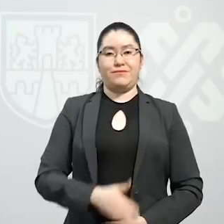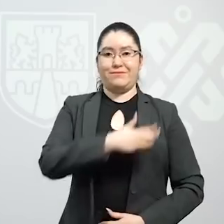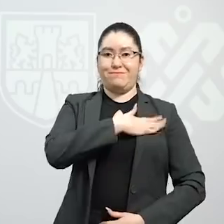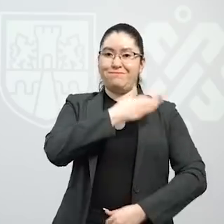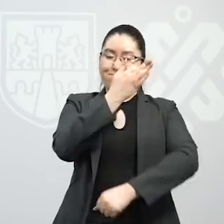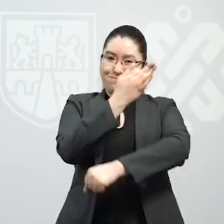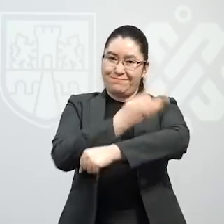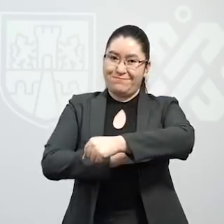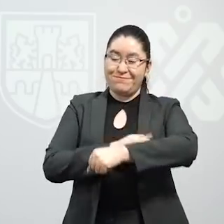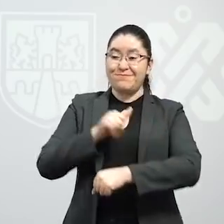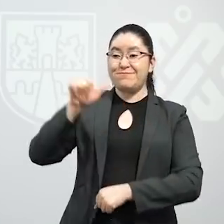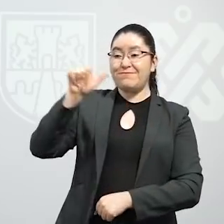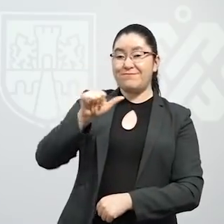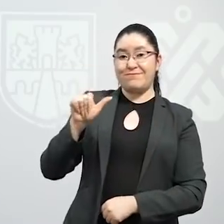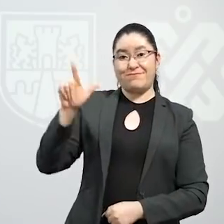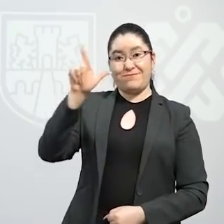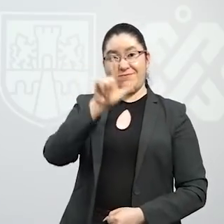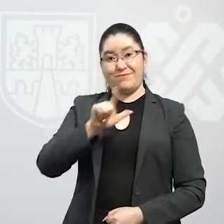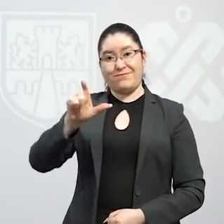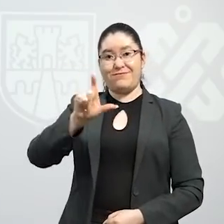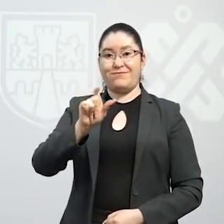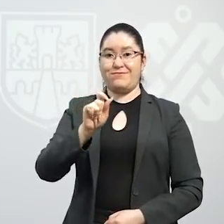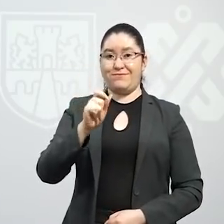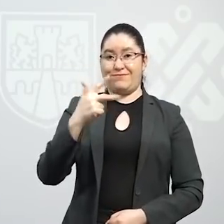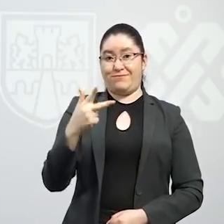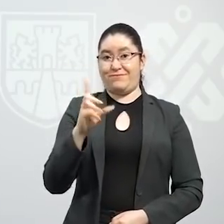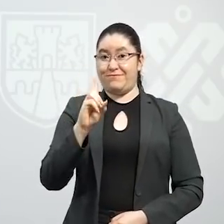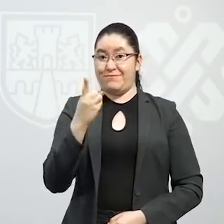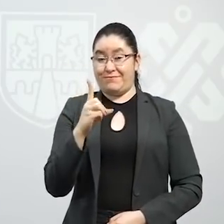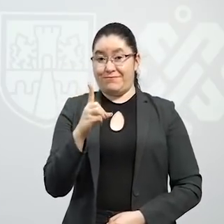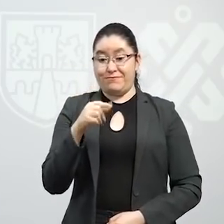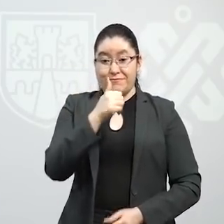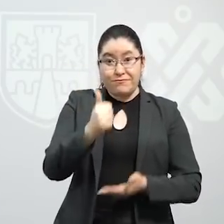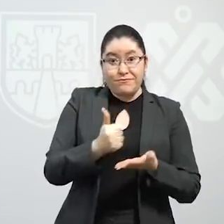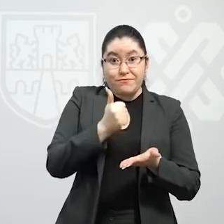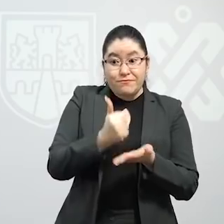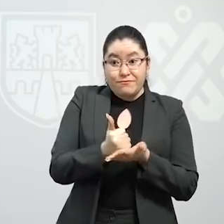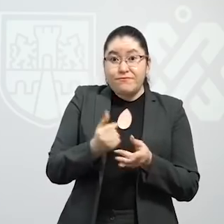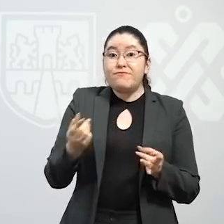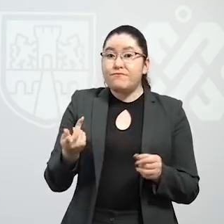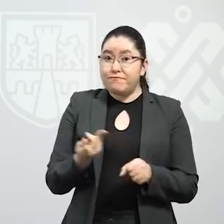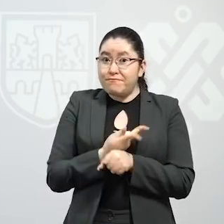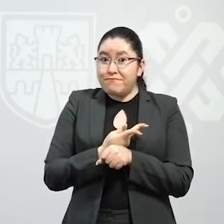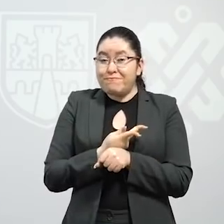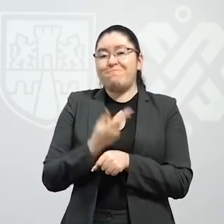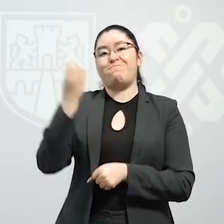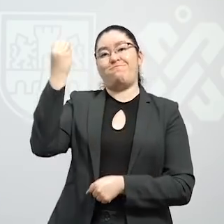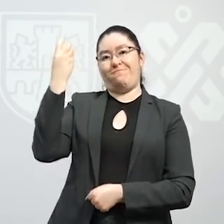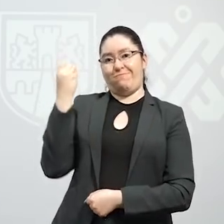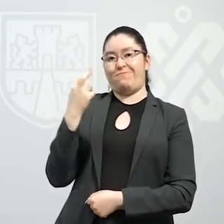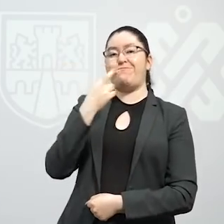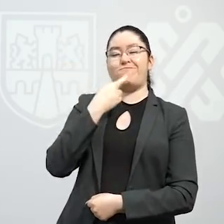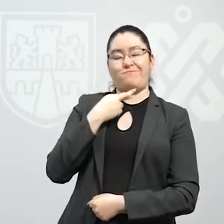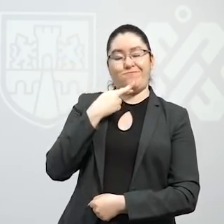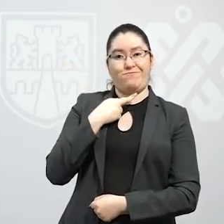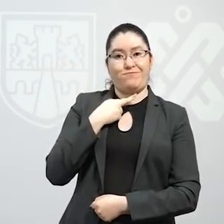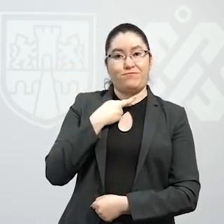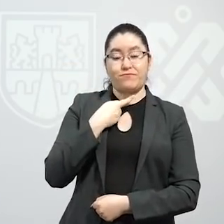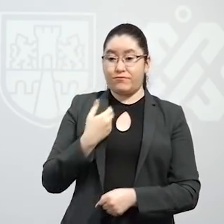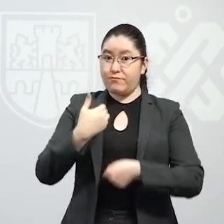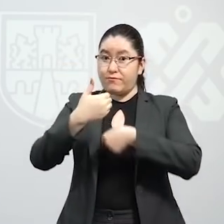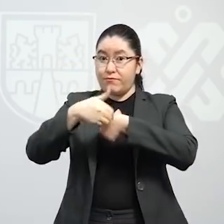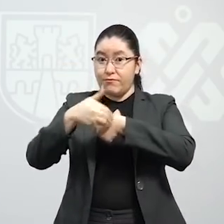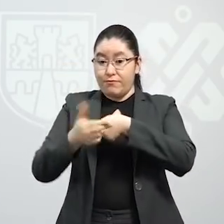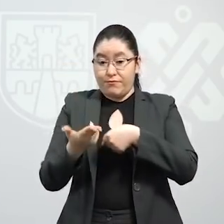Buenas tardes. Hoy es lunes 28 de diciembre y la ciudad está en semáforo rojo. Les muestro las